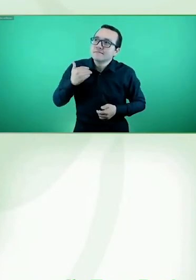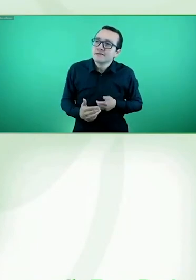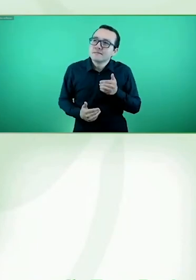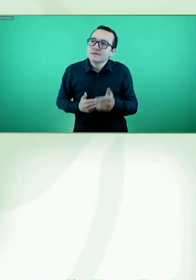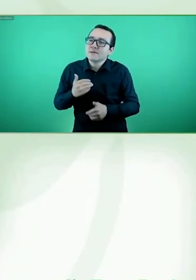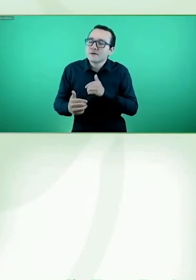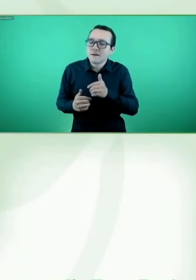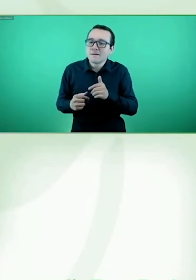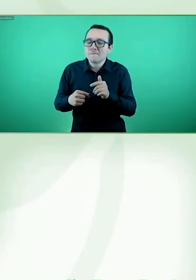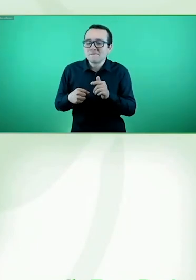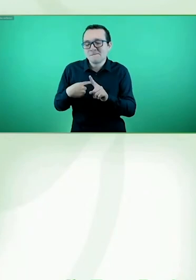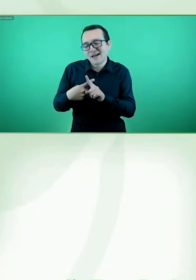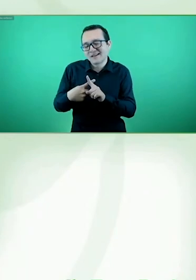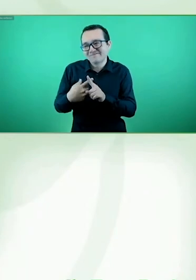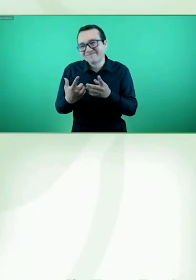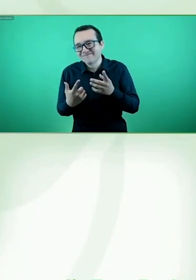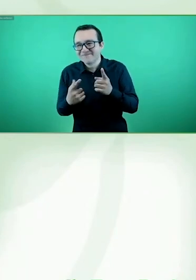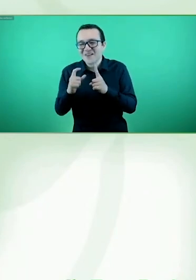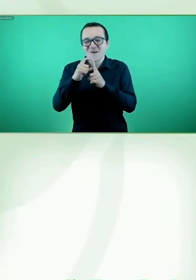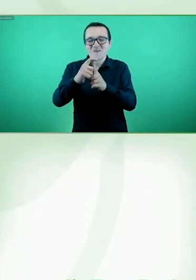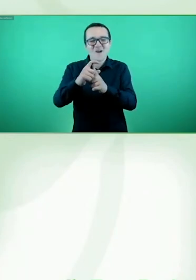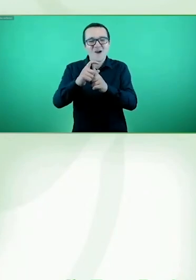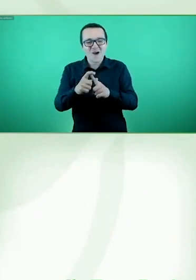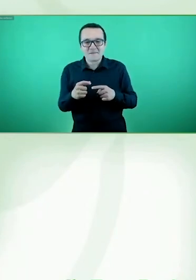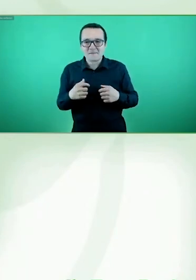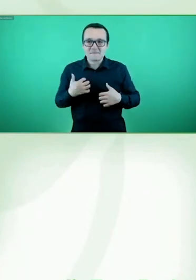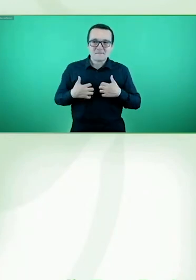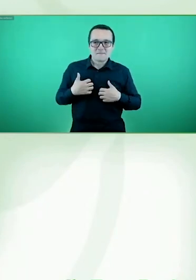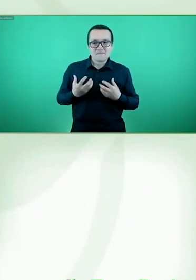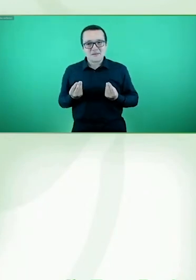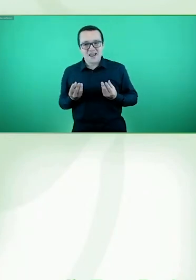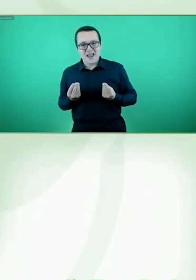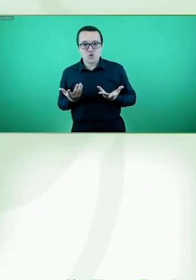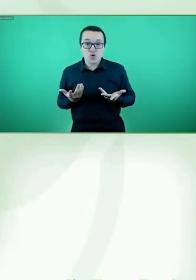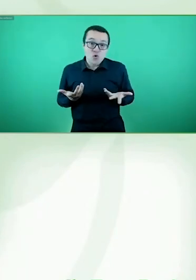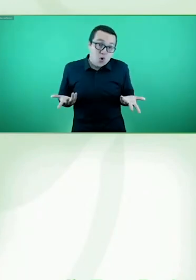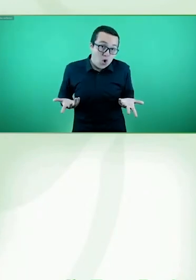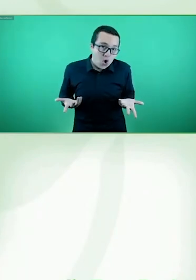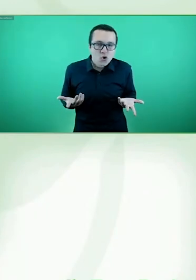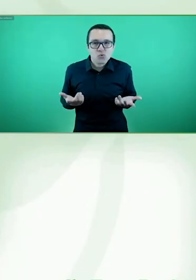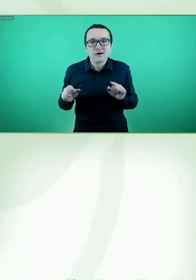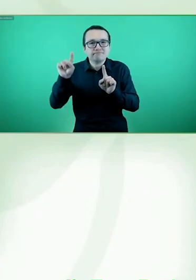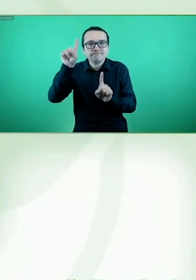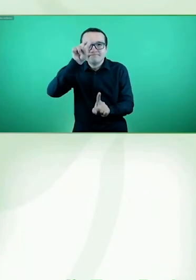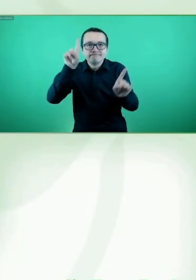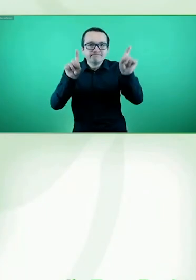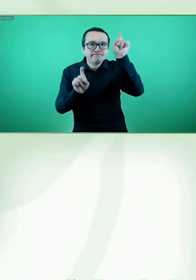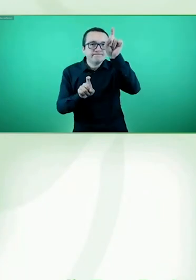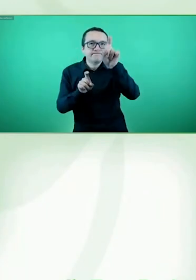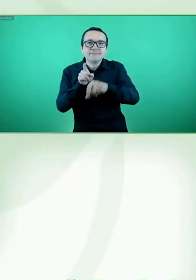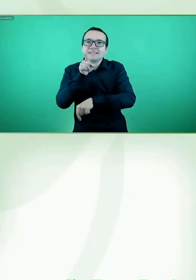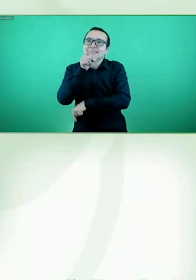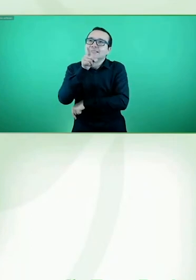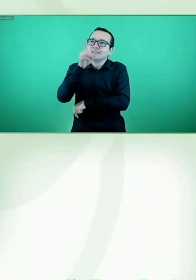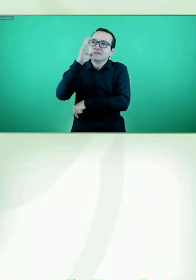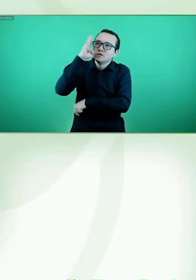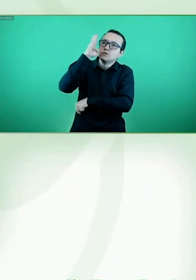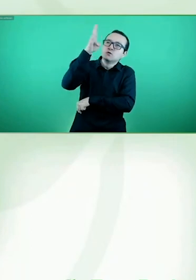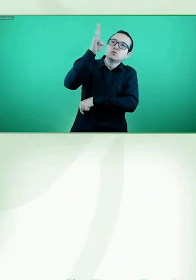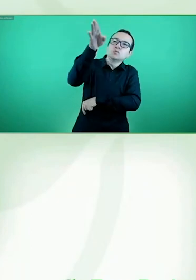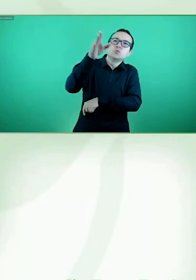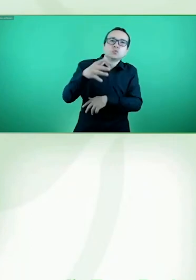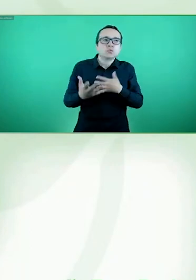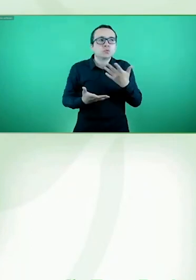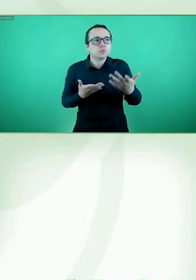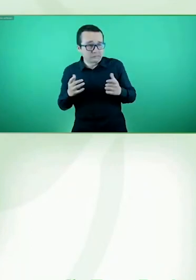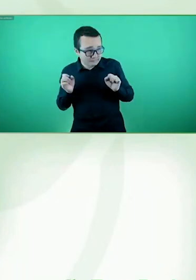un poco de incertidumbre sobre el futuro, ¿qué es lo que podríamos conseguir? Y lo que hemos conseguido hasta